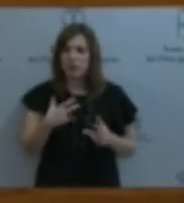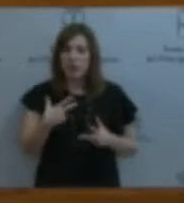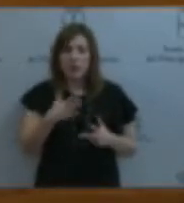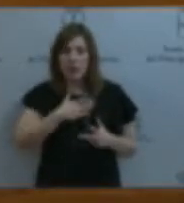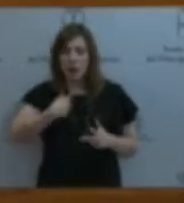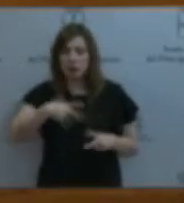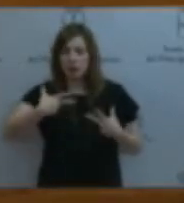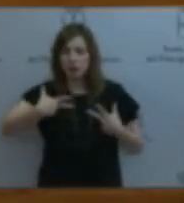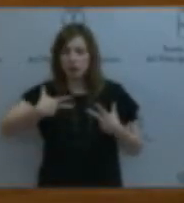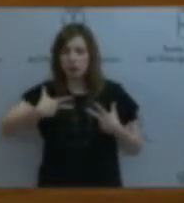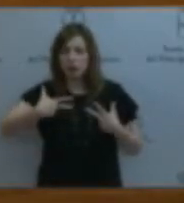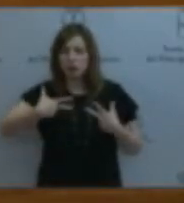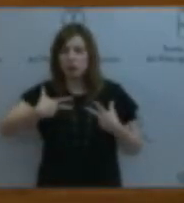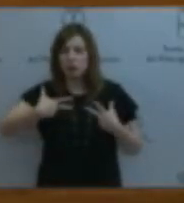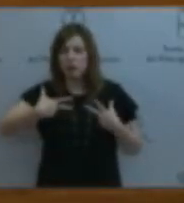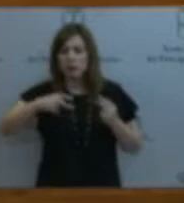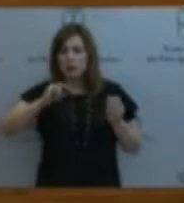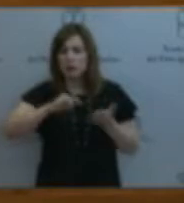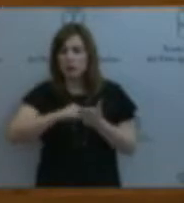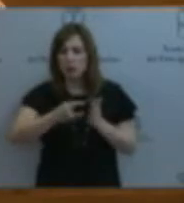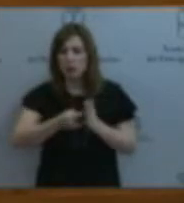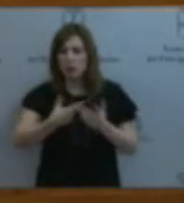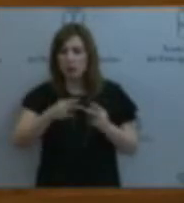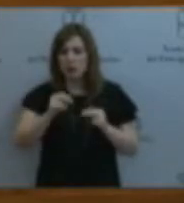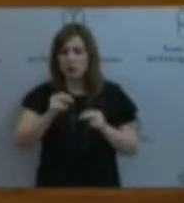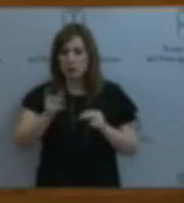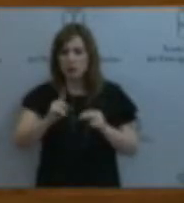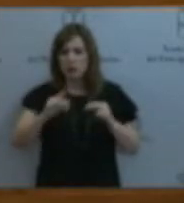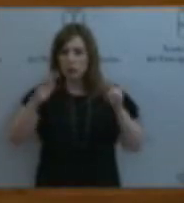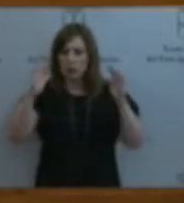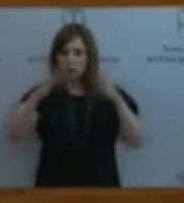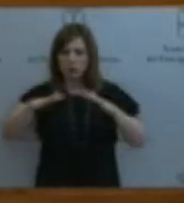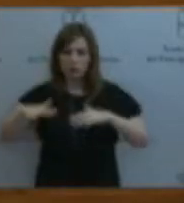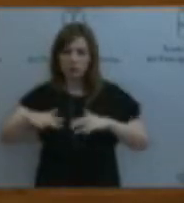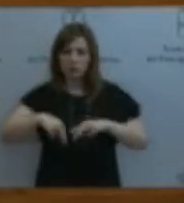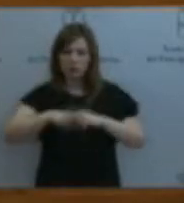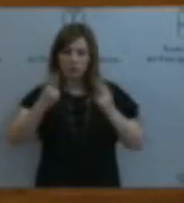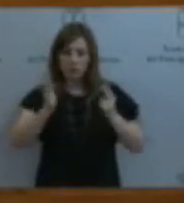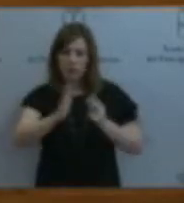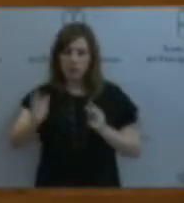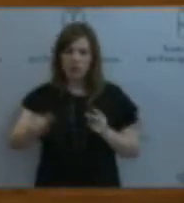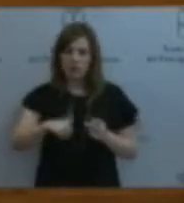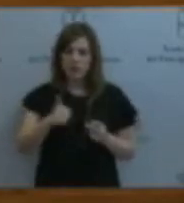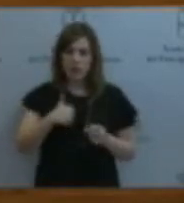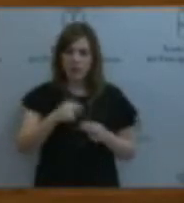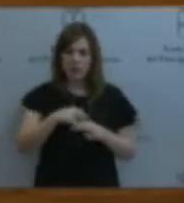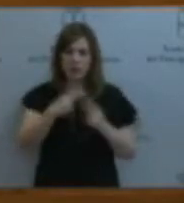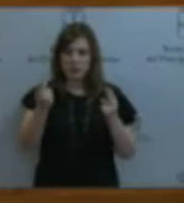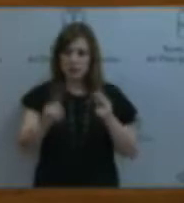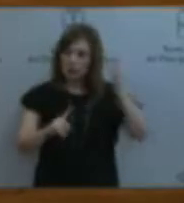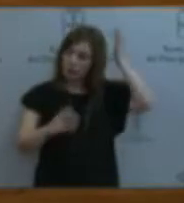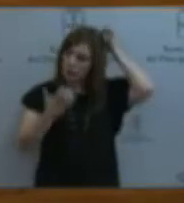programada del sistema público de residencias. Si alguien tiene en la mente ese horizonte, si alguien